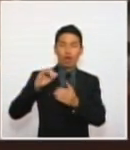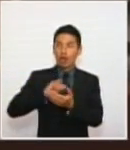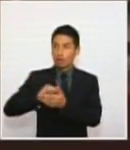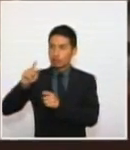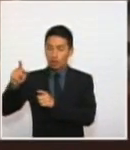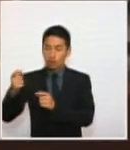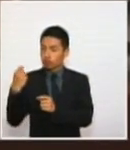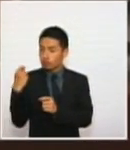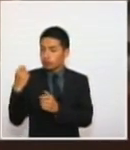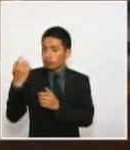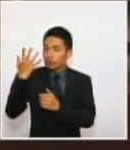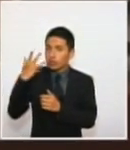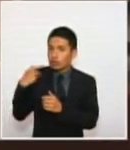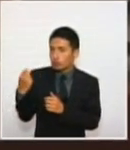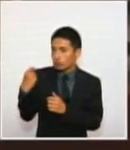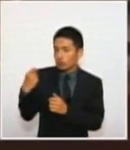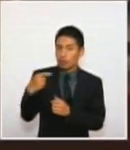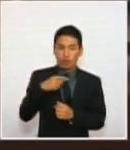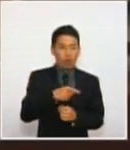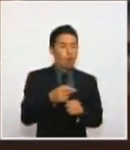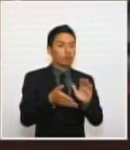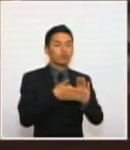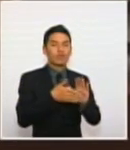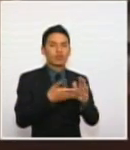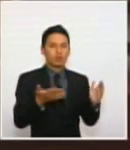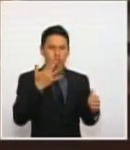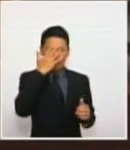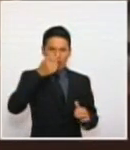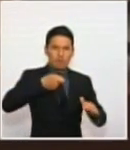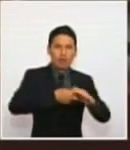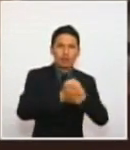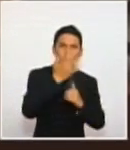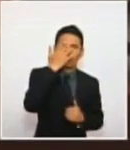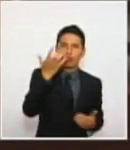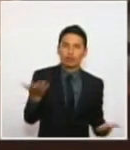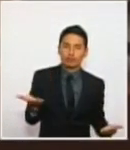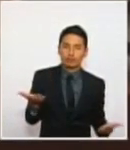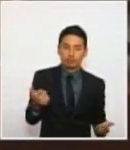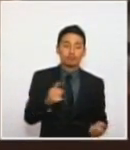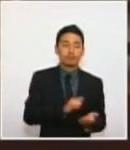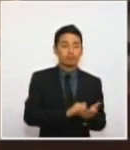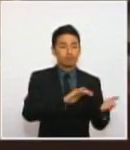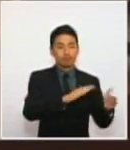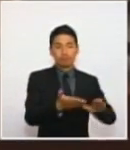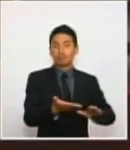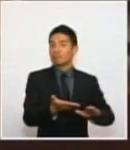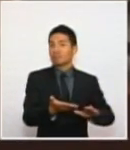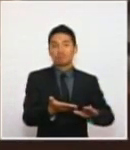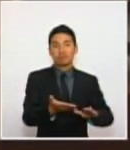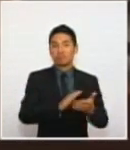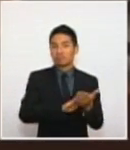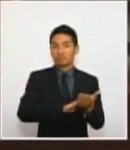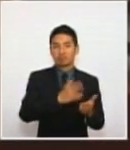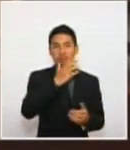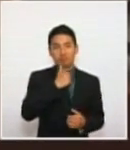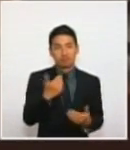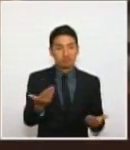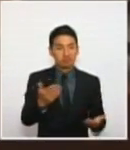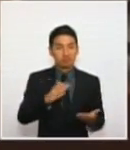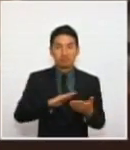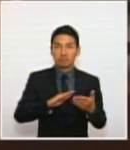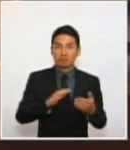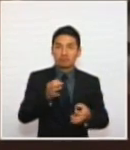y no ha habido ninguna justificación, y muchas de estas muertes han quedado impunes. No lo decimos